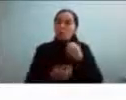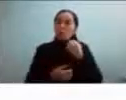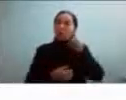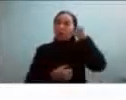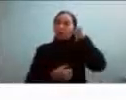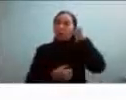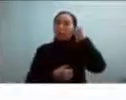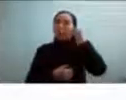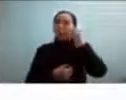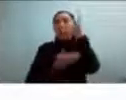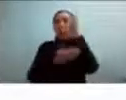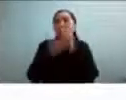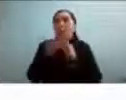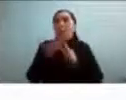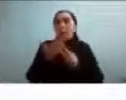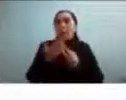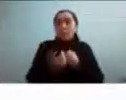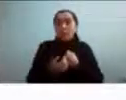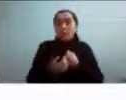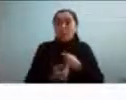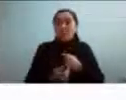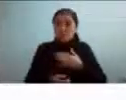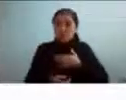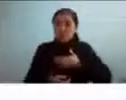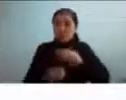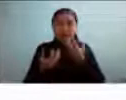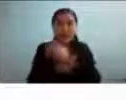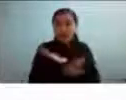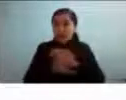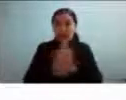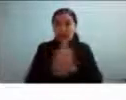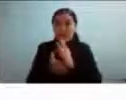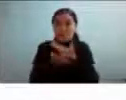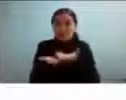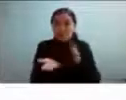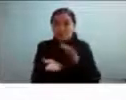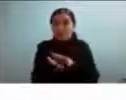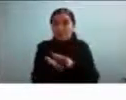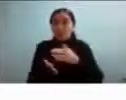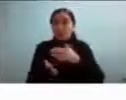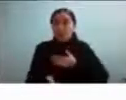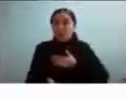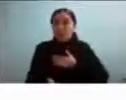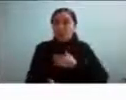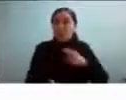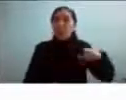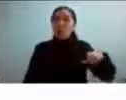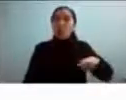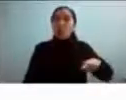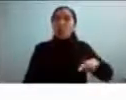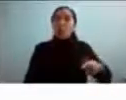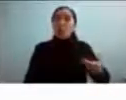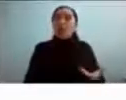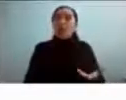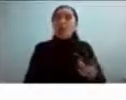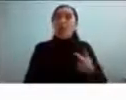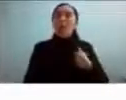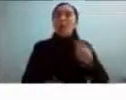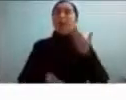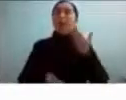pero yo en realidad quería dejar de existir, sentía como mucha culpa por existir.